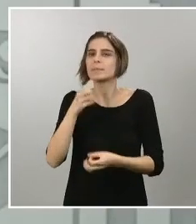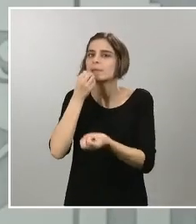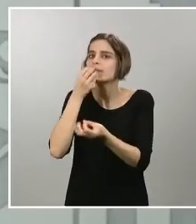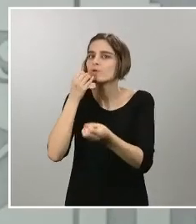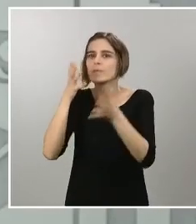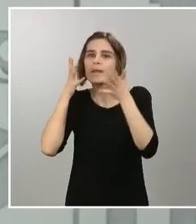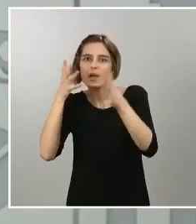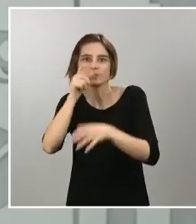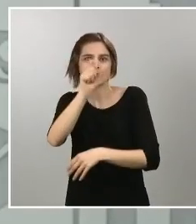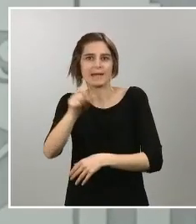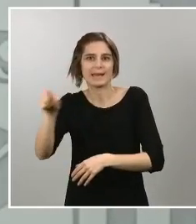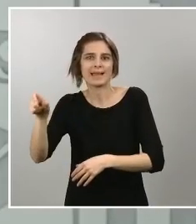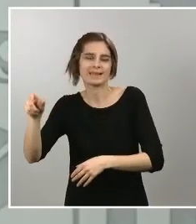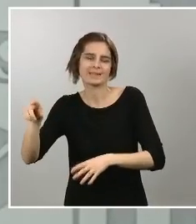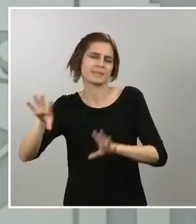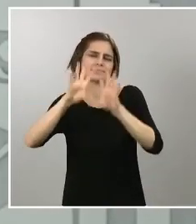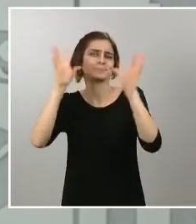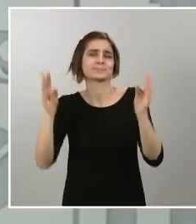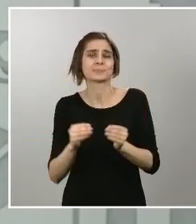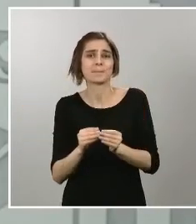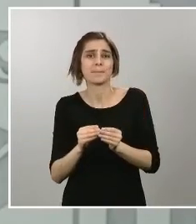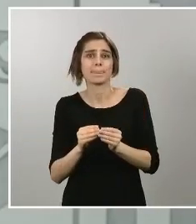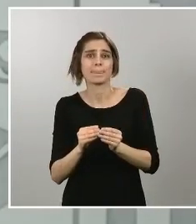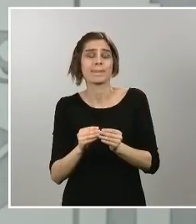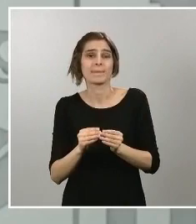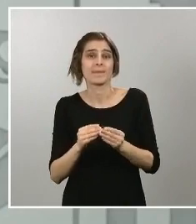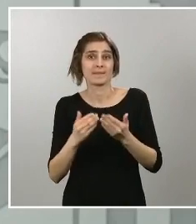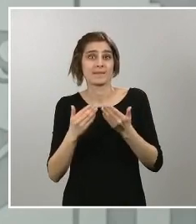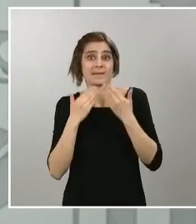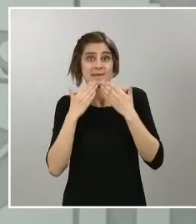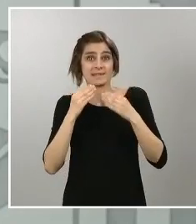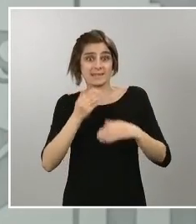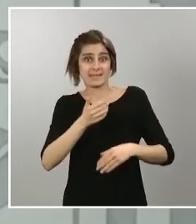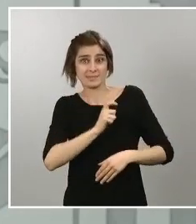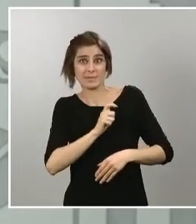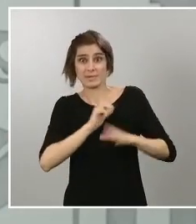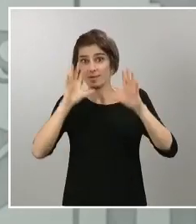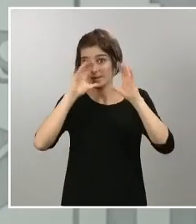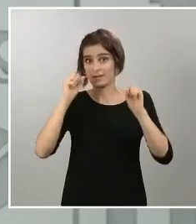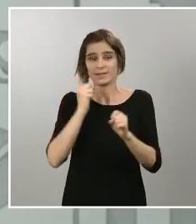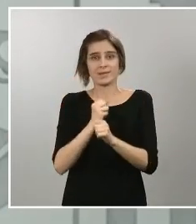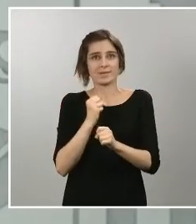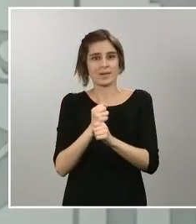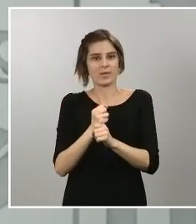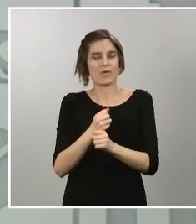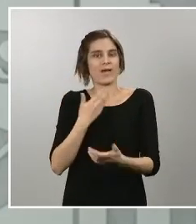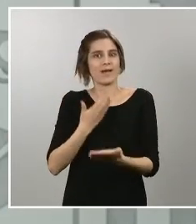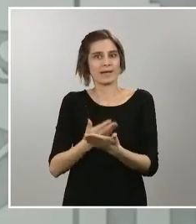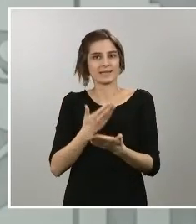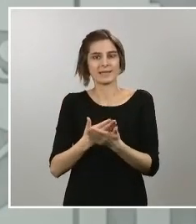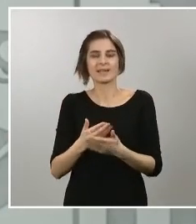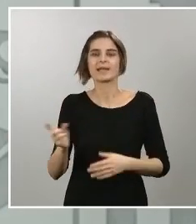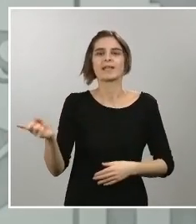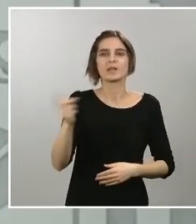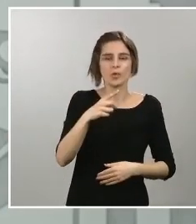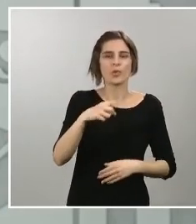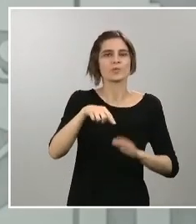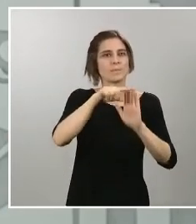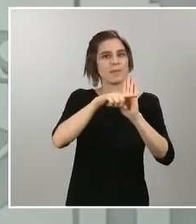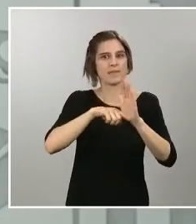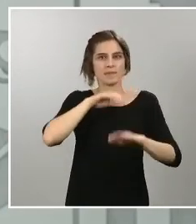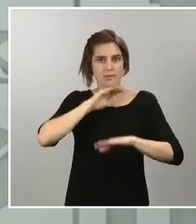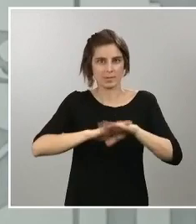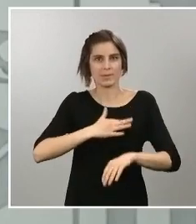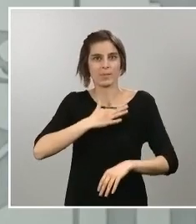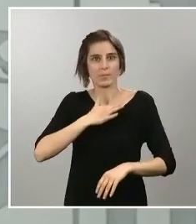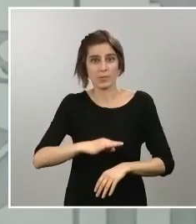para tener la capacidad de que todo el mundo pueda seguir cumpliendo las medidas porque esta es la mejor vacuna para